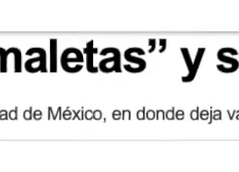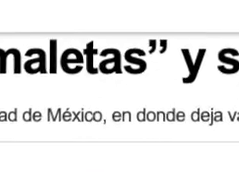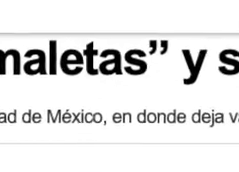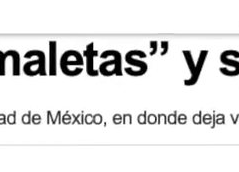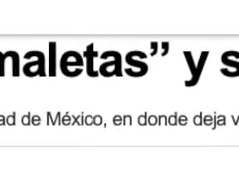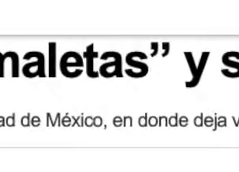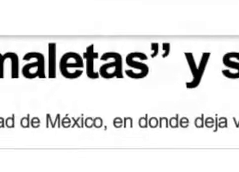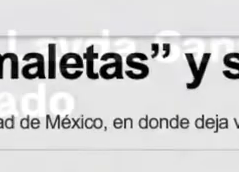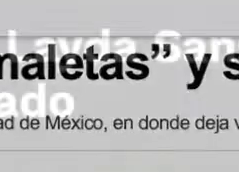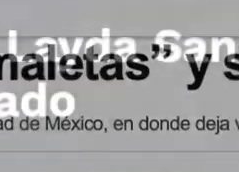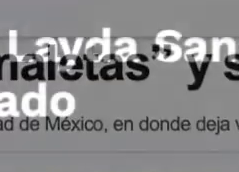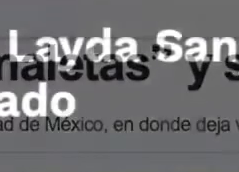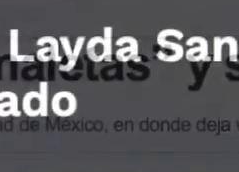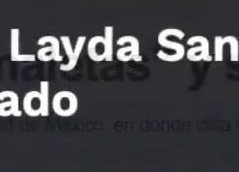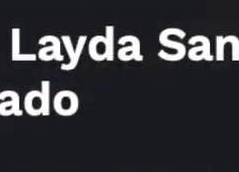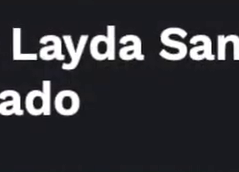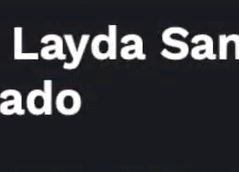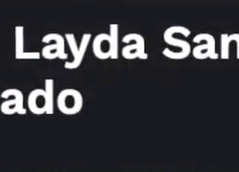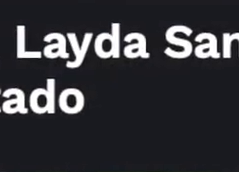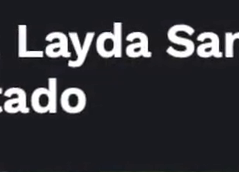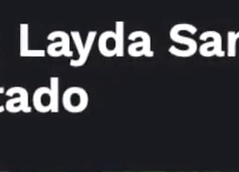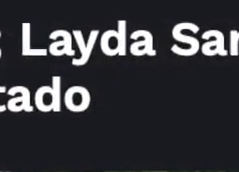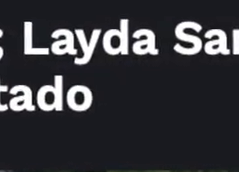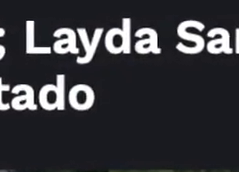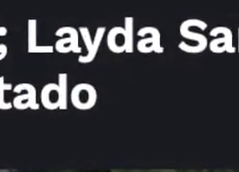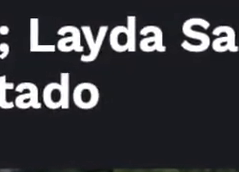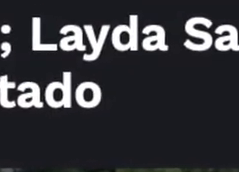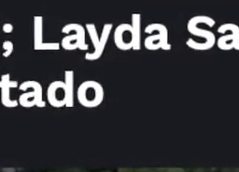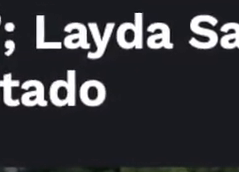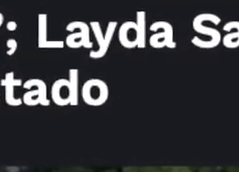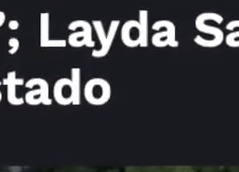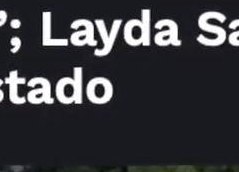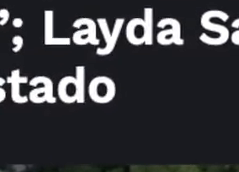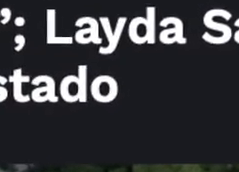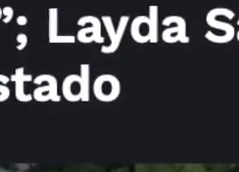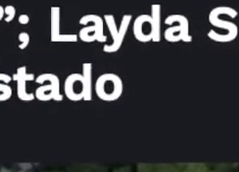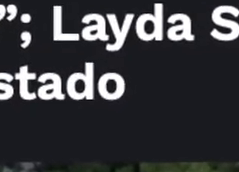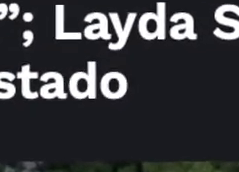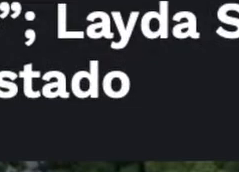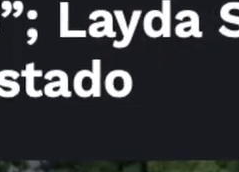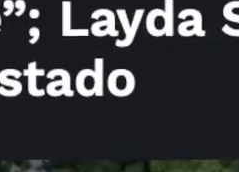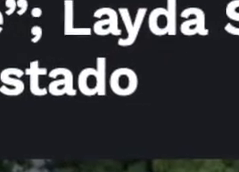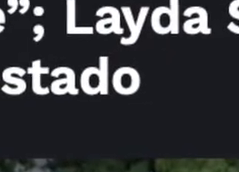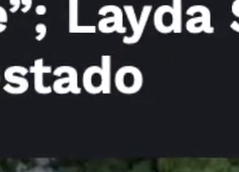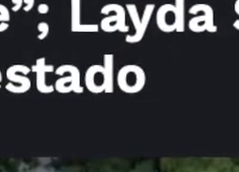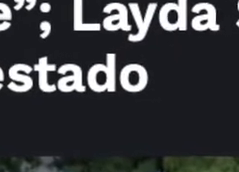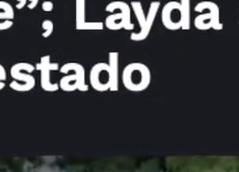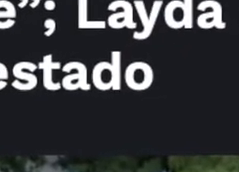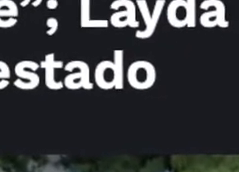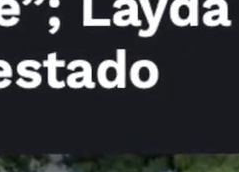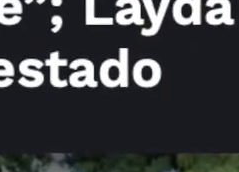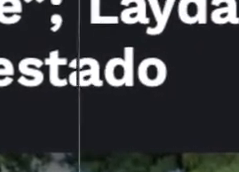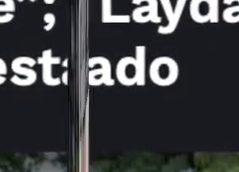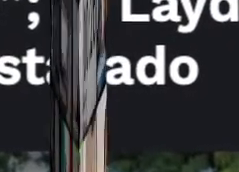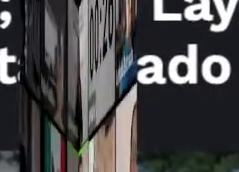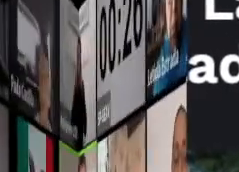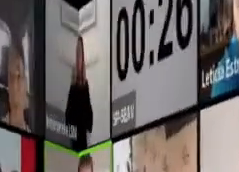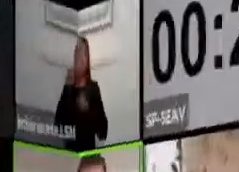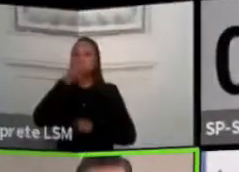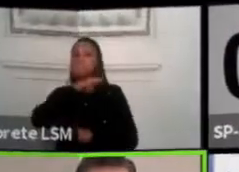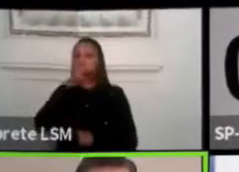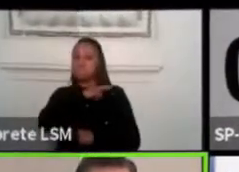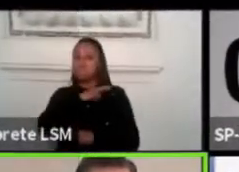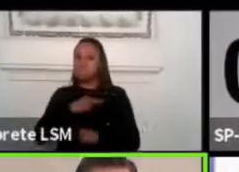licencia definitiva. De solicitar esta licencia, este Congreso podría nombrar con rapidez y probidad